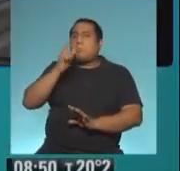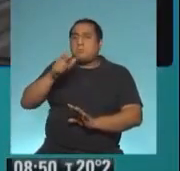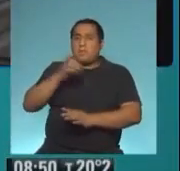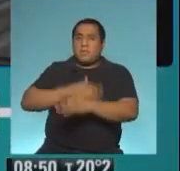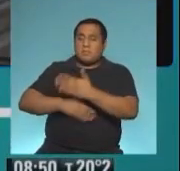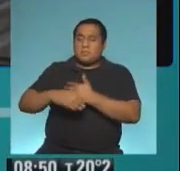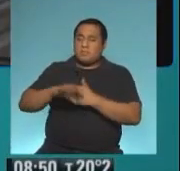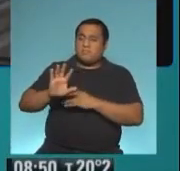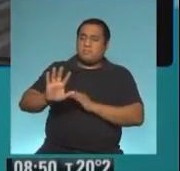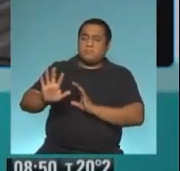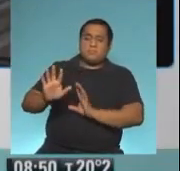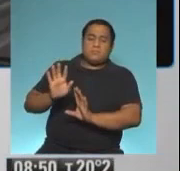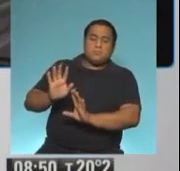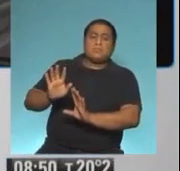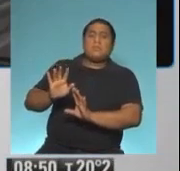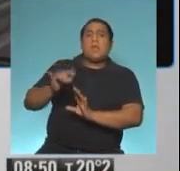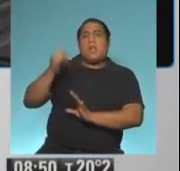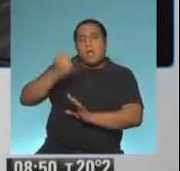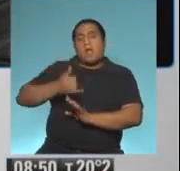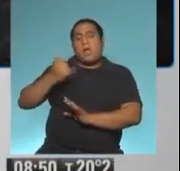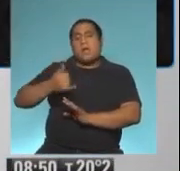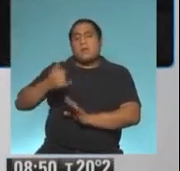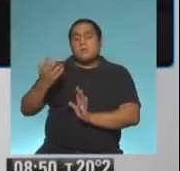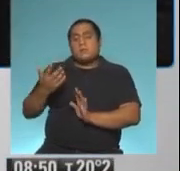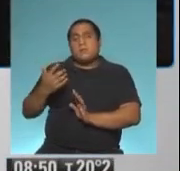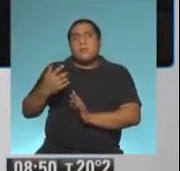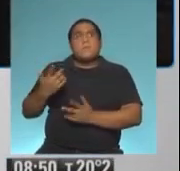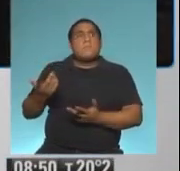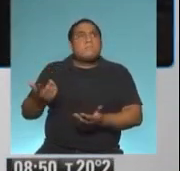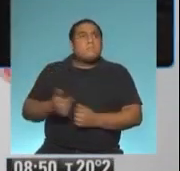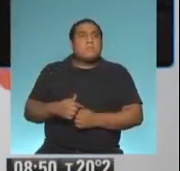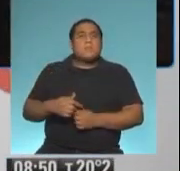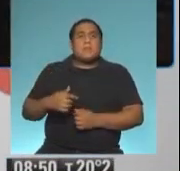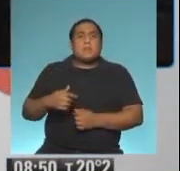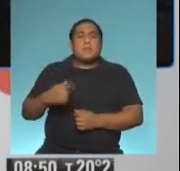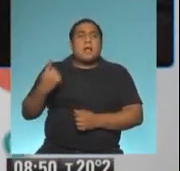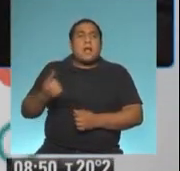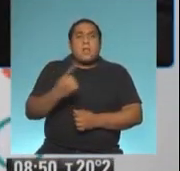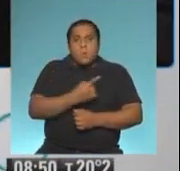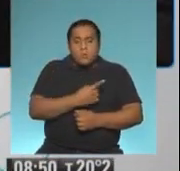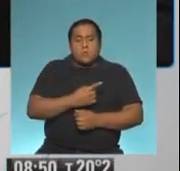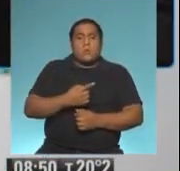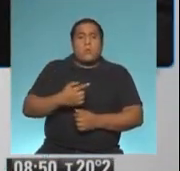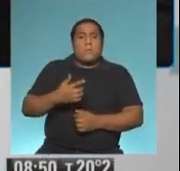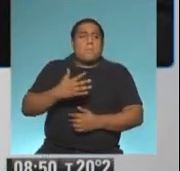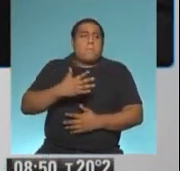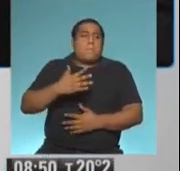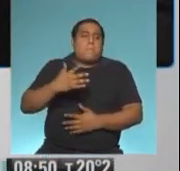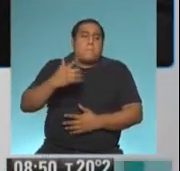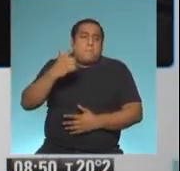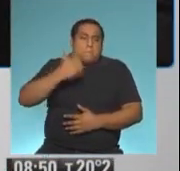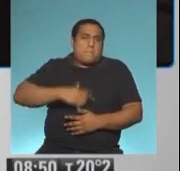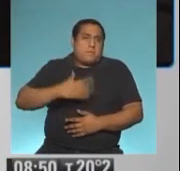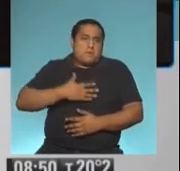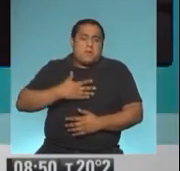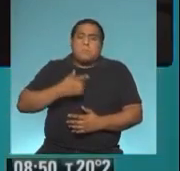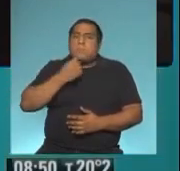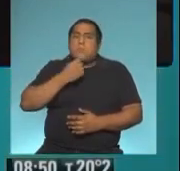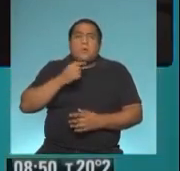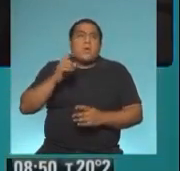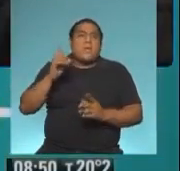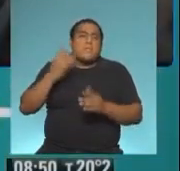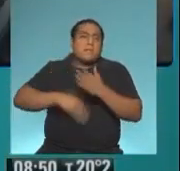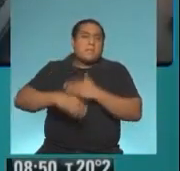discapacidad. Indudablemente, cada condición personal y particular de una discapacidad auditiva, una